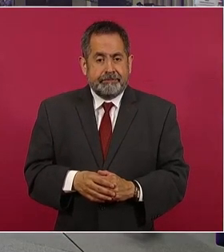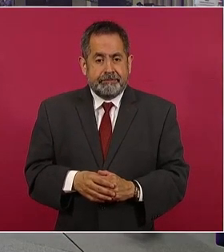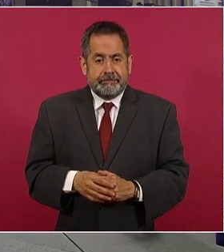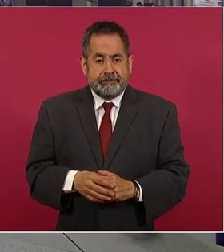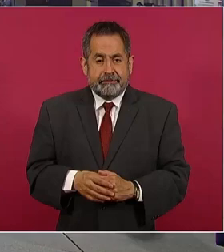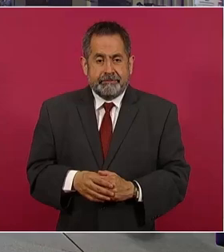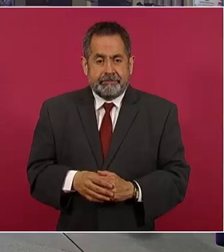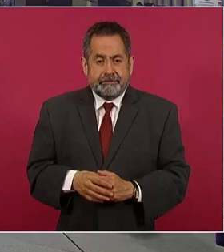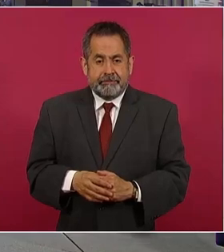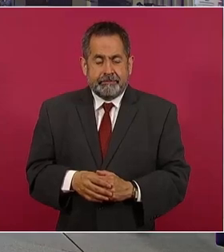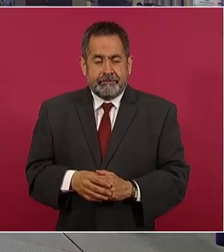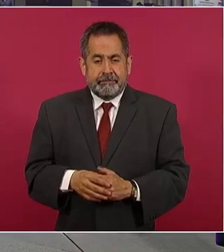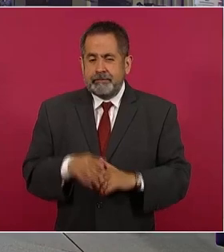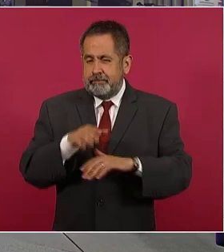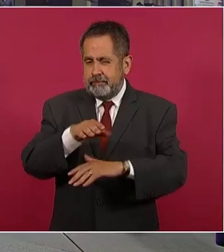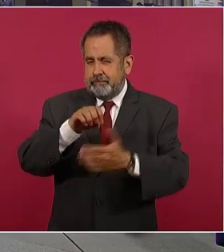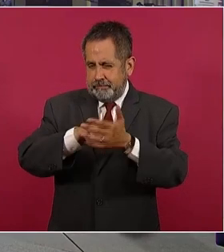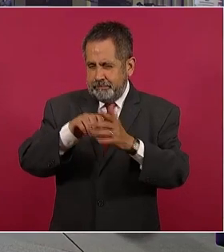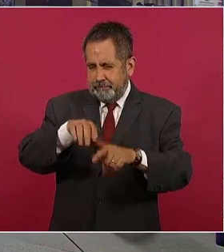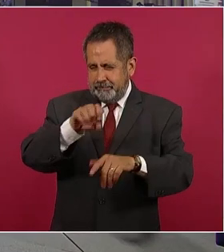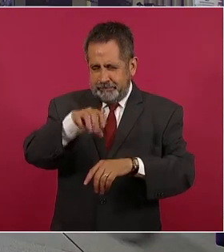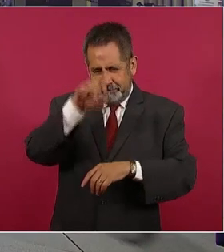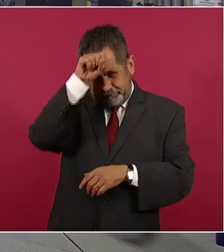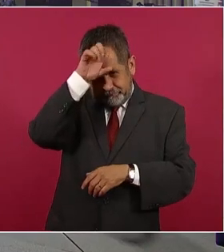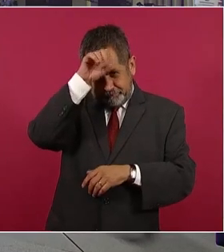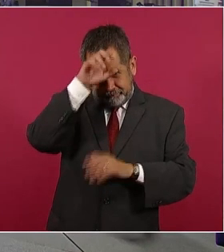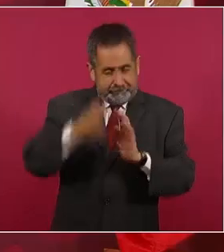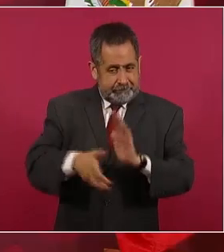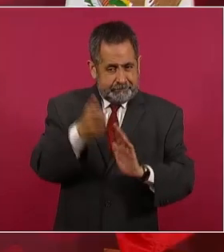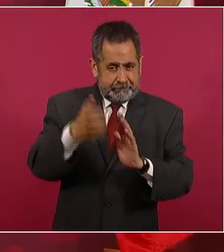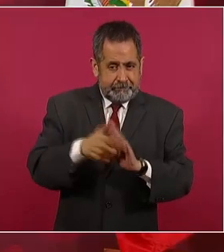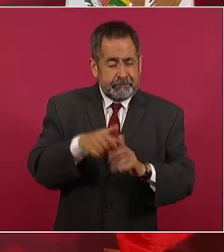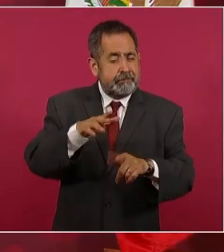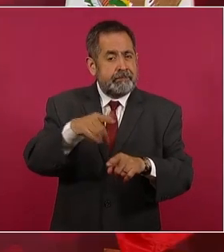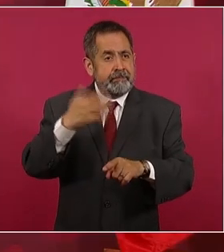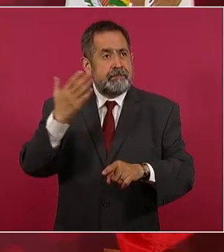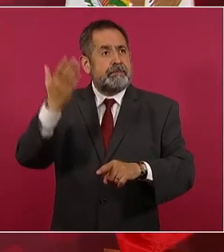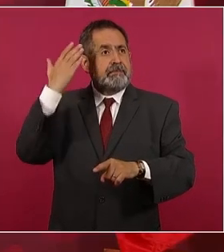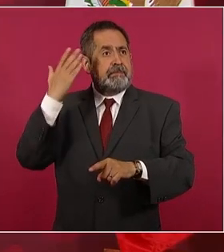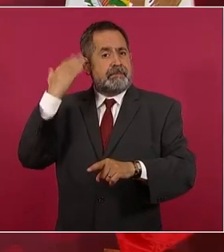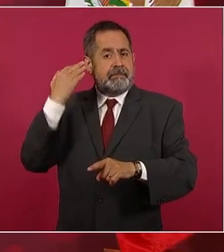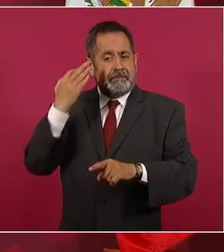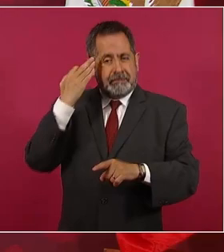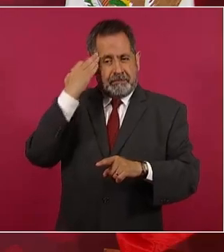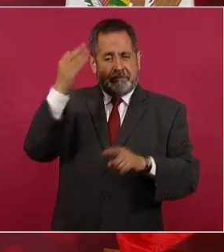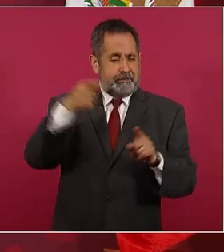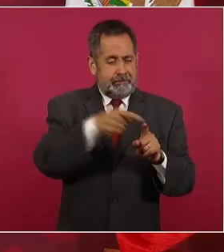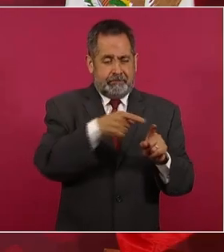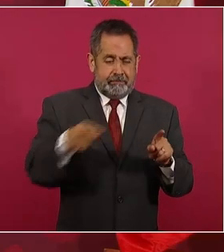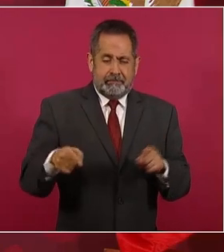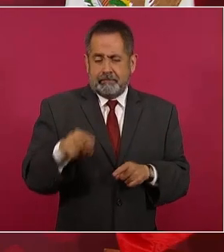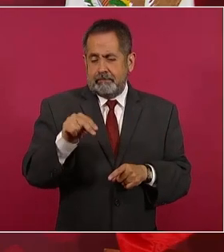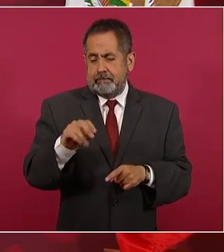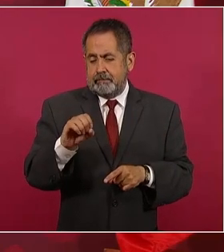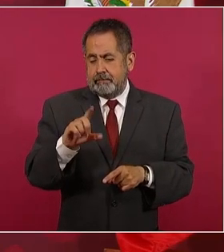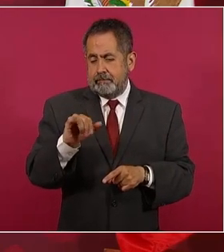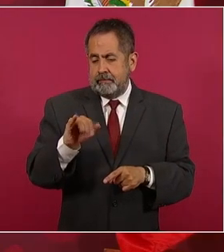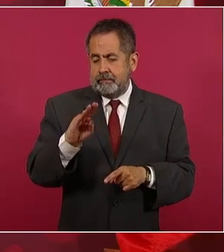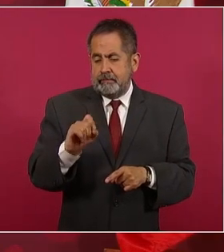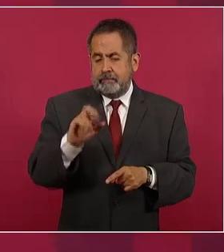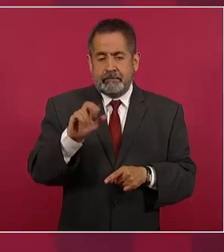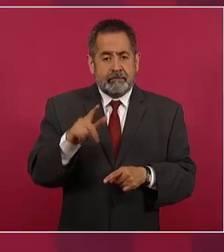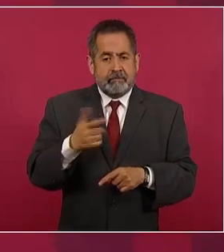En el caso de la minería, en el periodo neoliberal, vaciaron al país